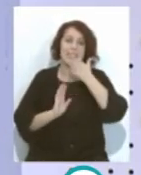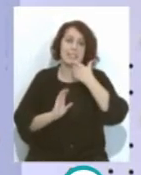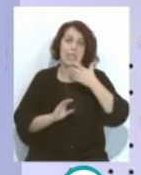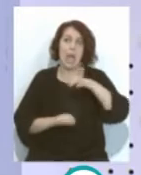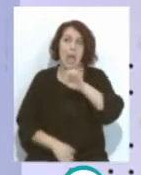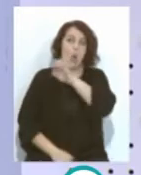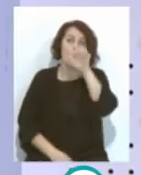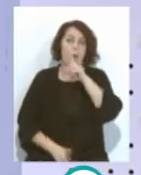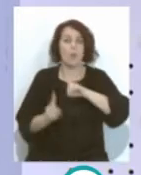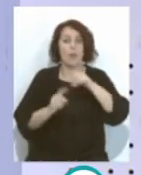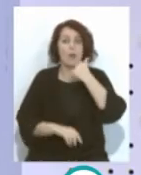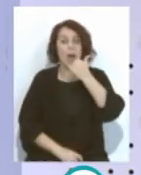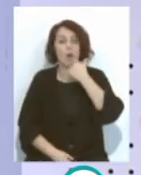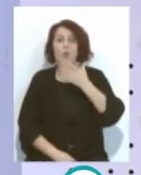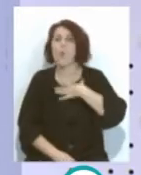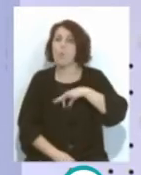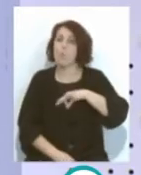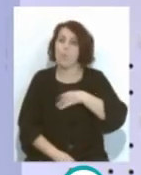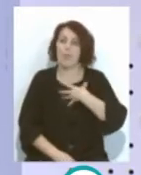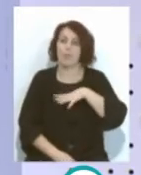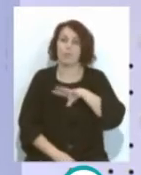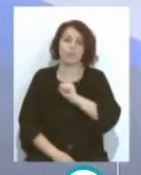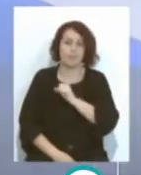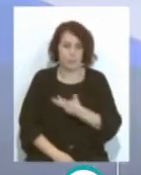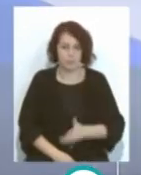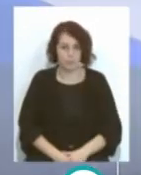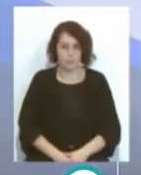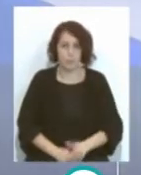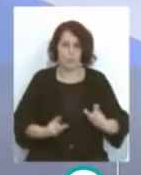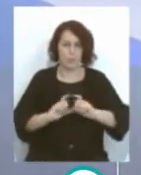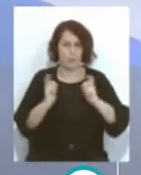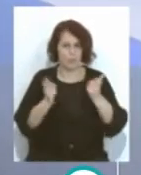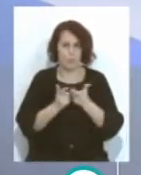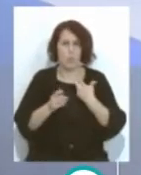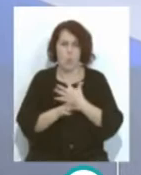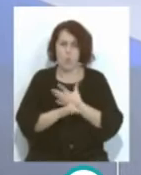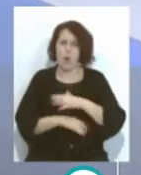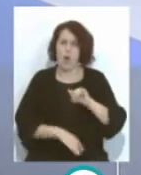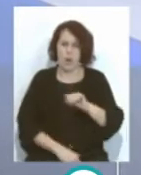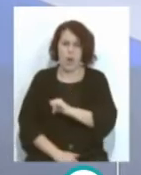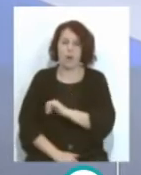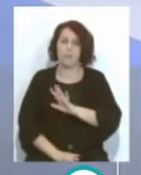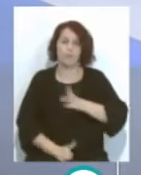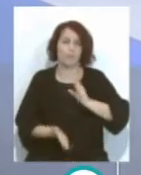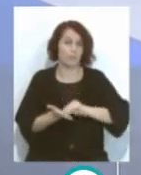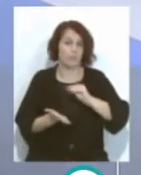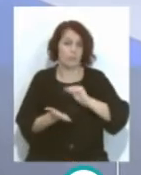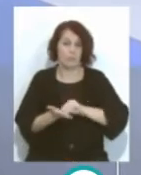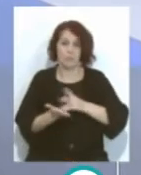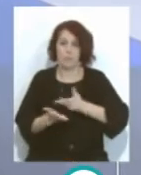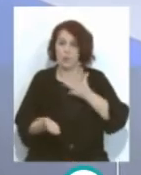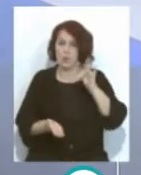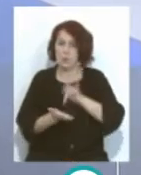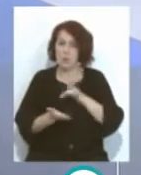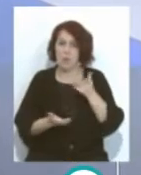europea Quién sabe si le puede dar caza Equipo, plantilla tenía Indiscutiblemente Lo que pasa es que muchas veces Cuando te